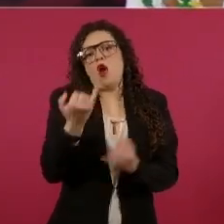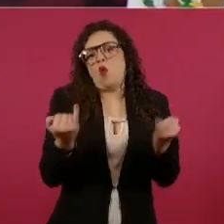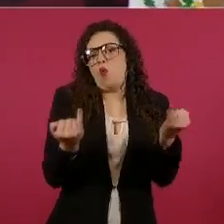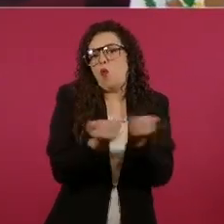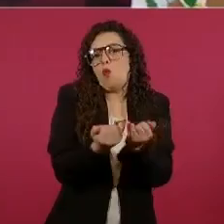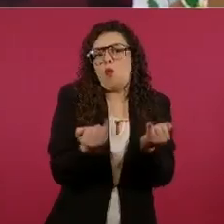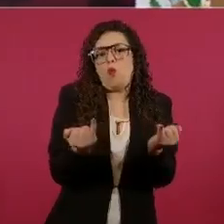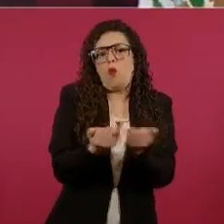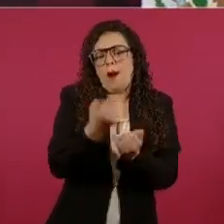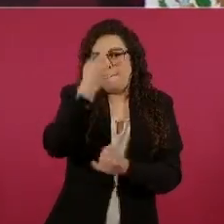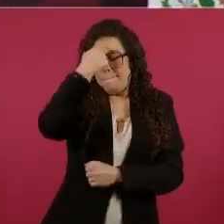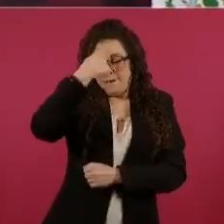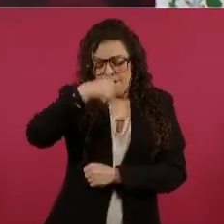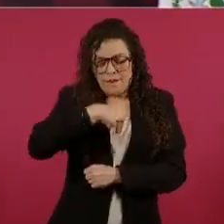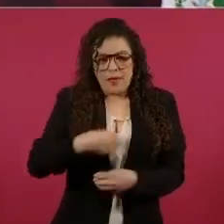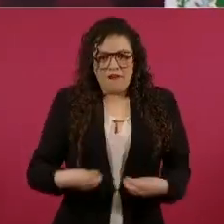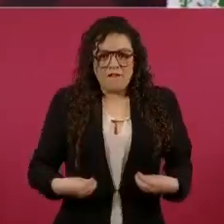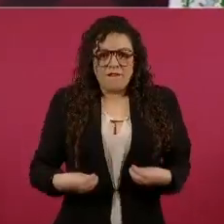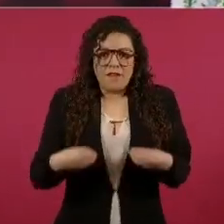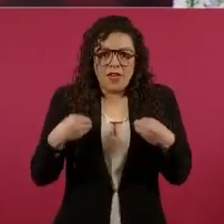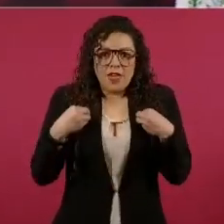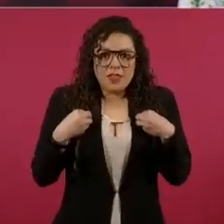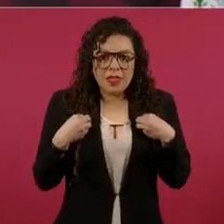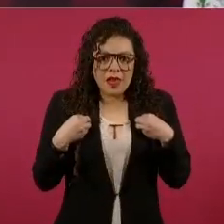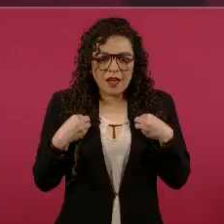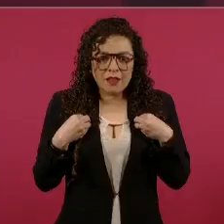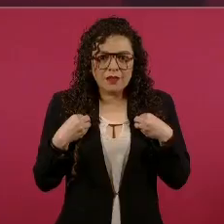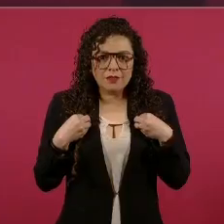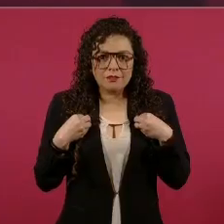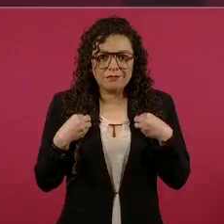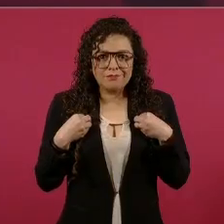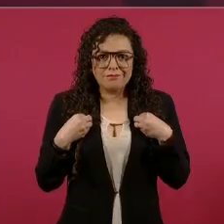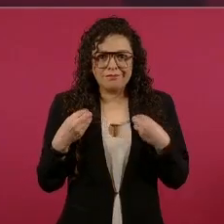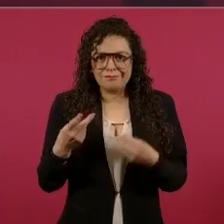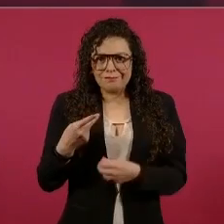pues ese mundo no existe,